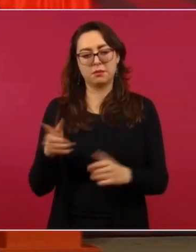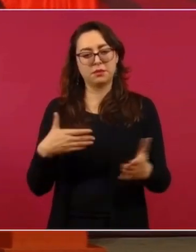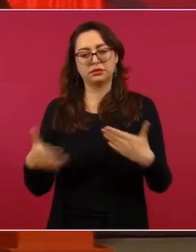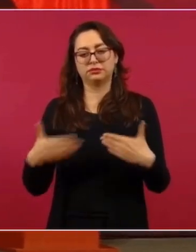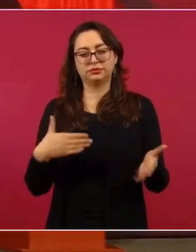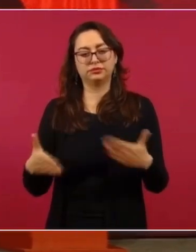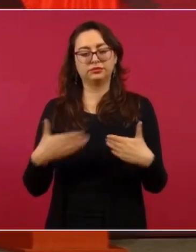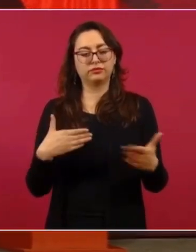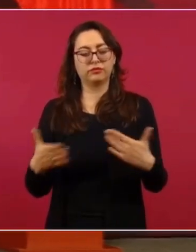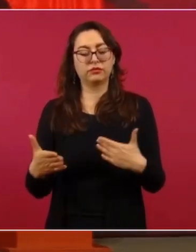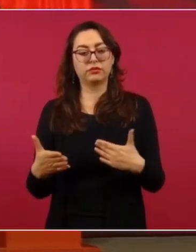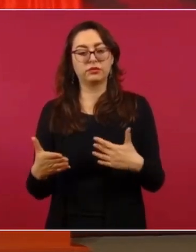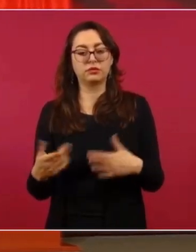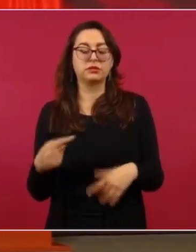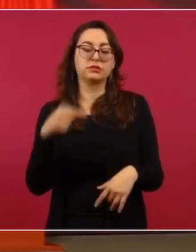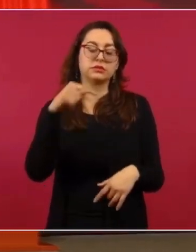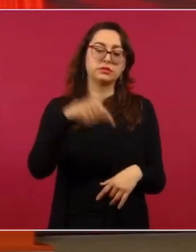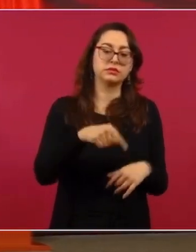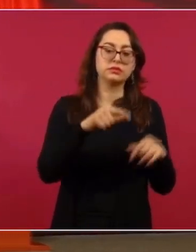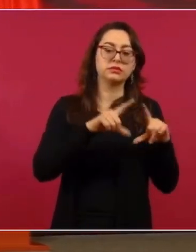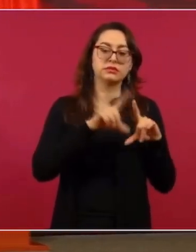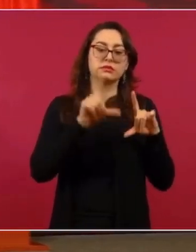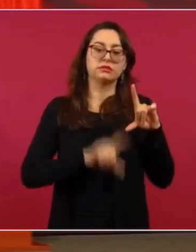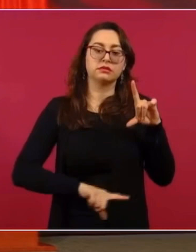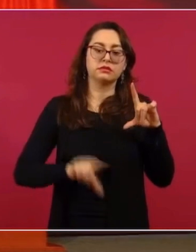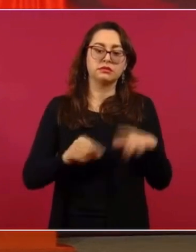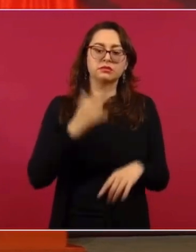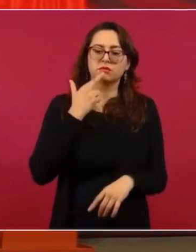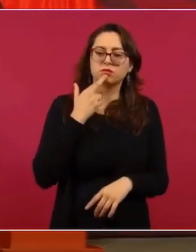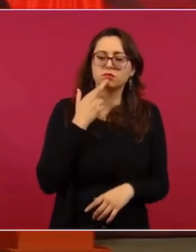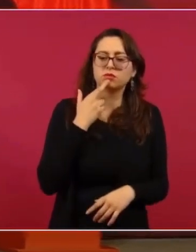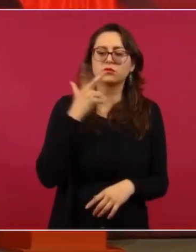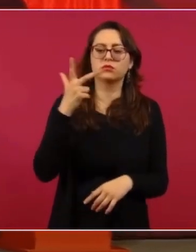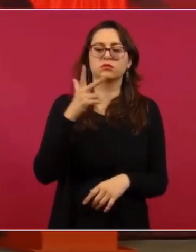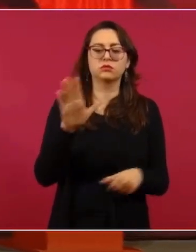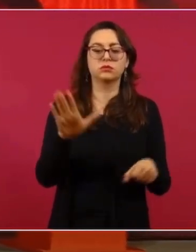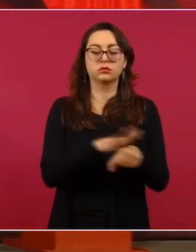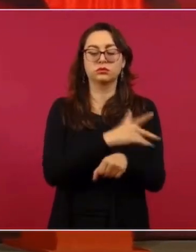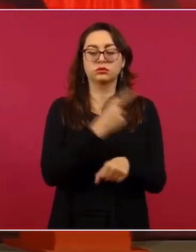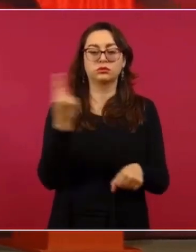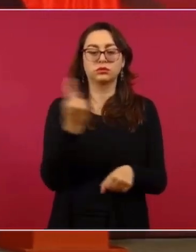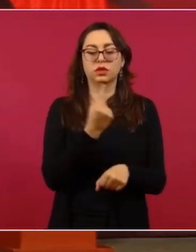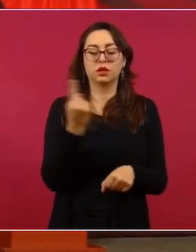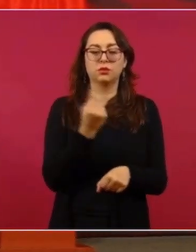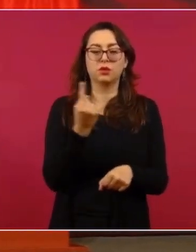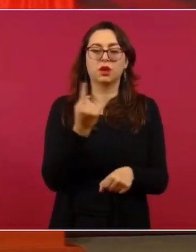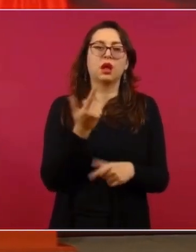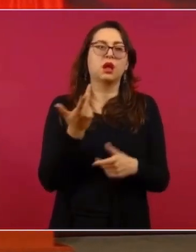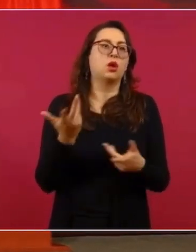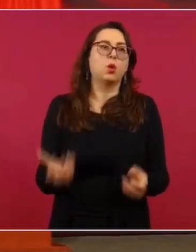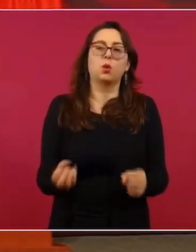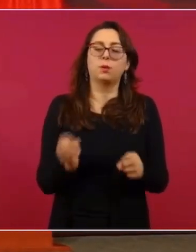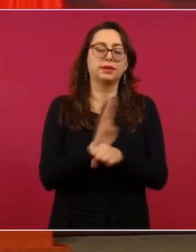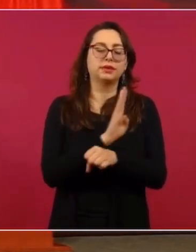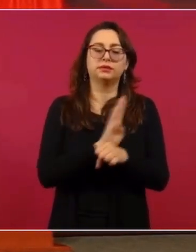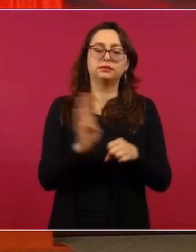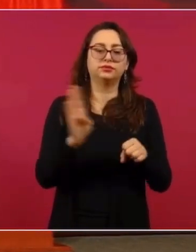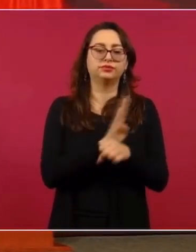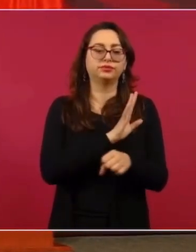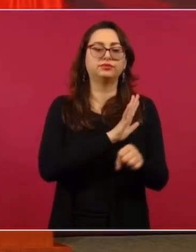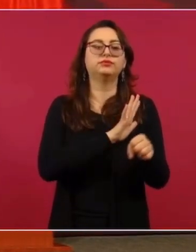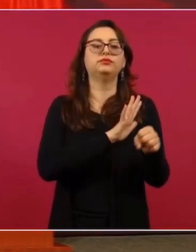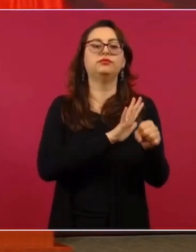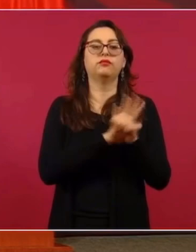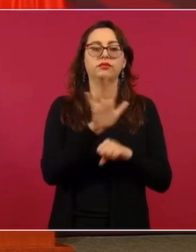Aquí la ventaja que tiene el ismo con relación a Panamá es que